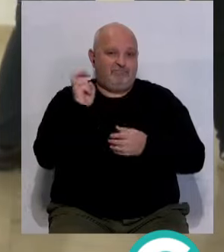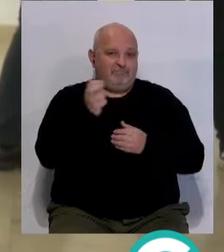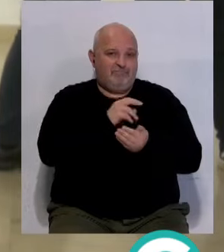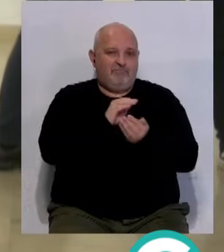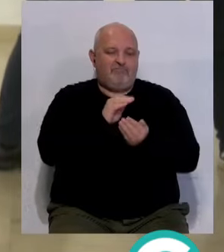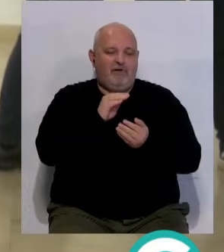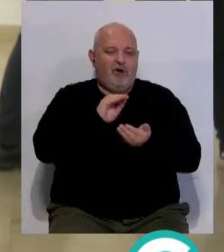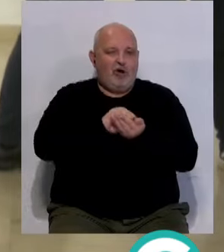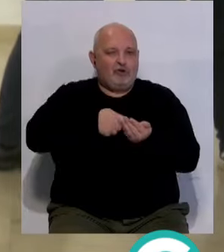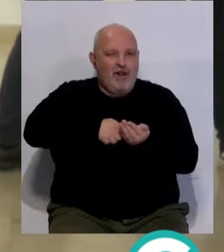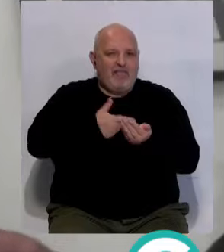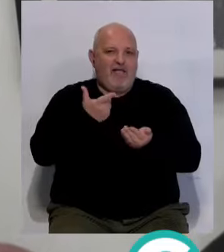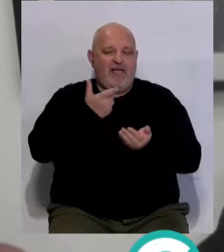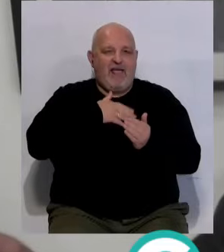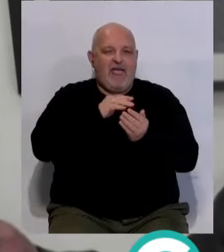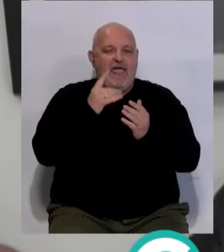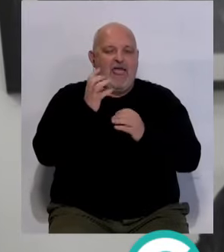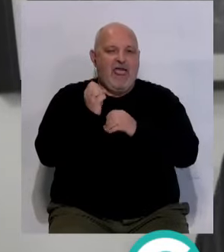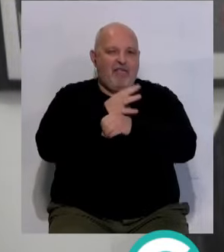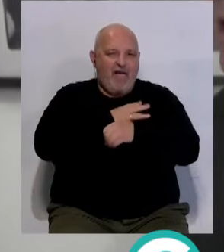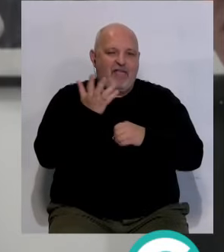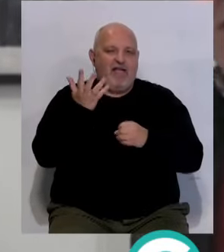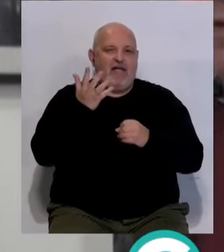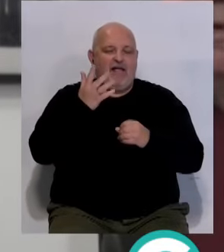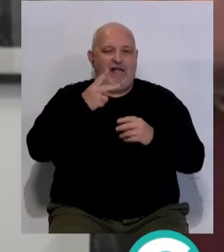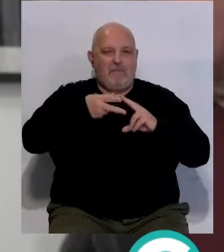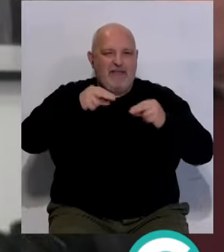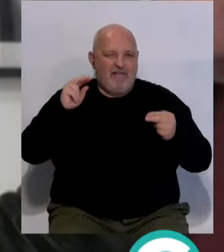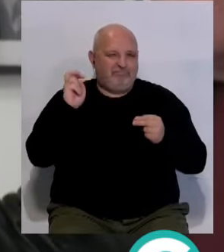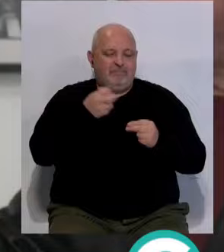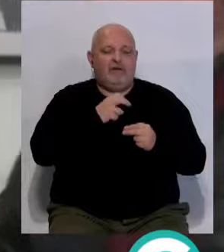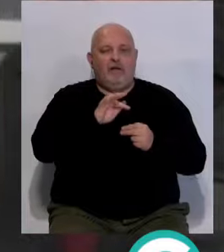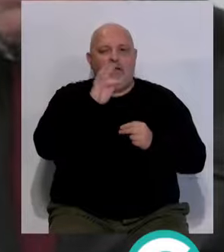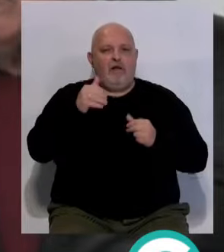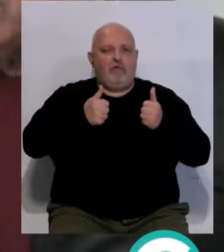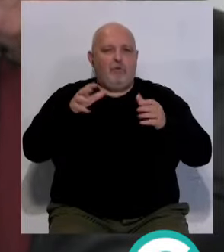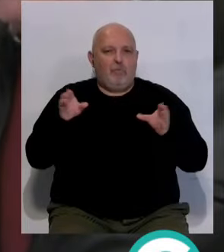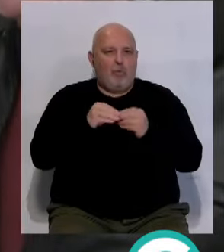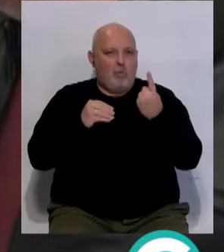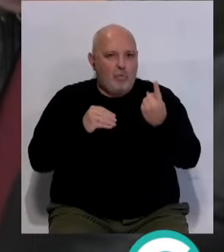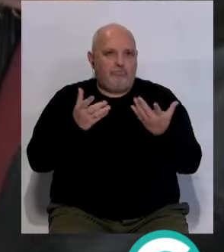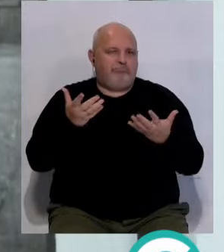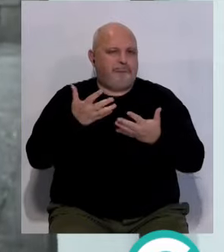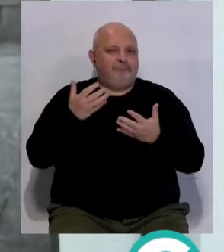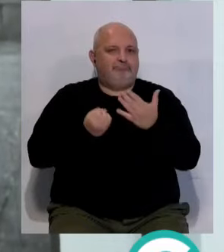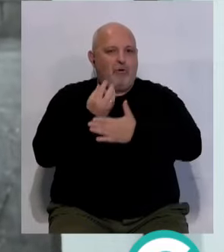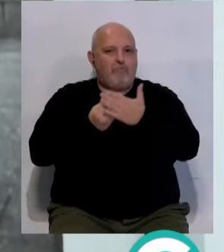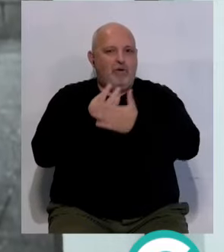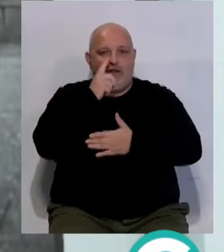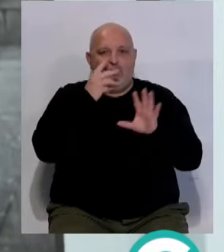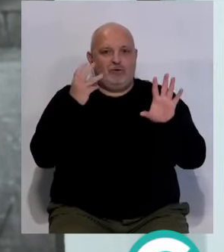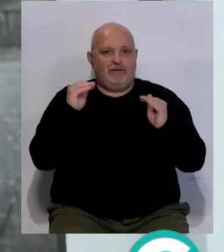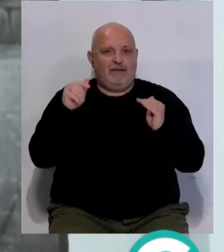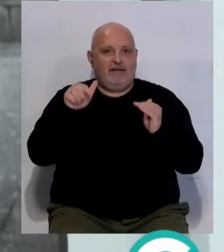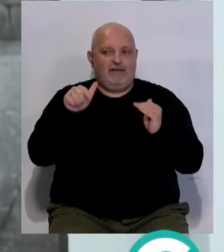el concurso pasa de ser provincial o cala a uno solo. Hay una cosa muy importante en los 80, que